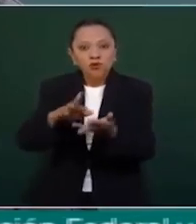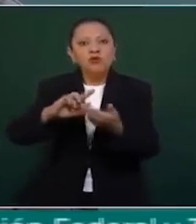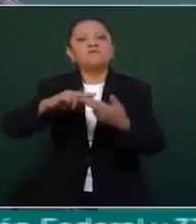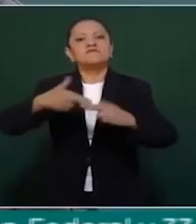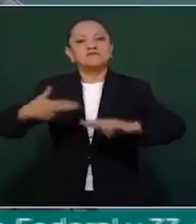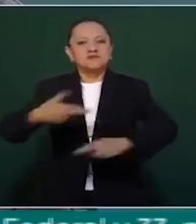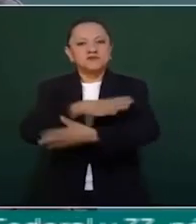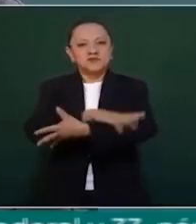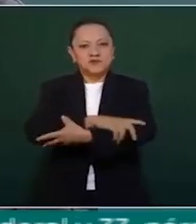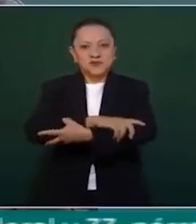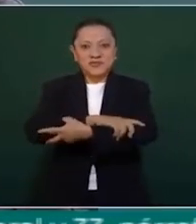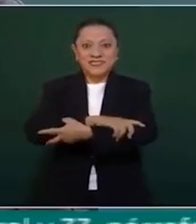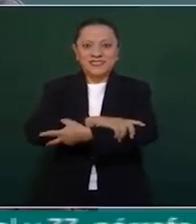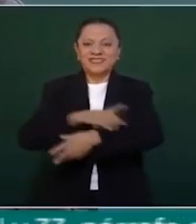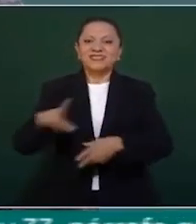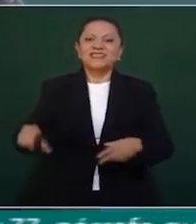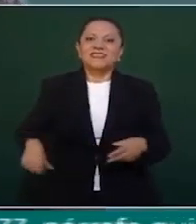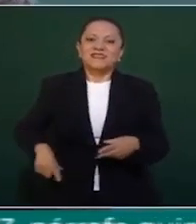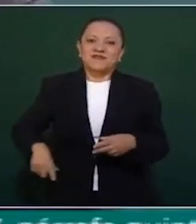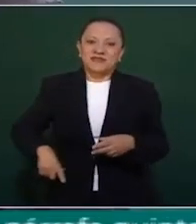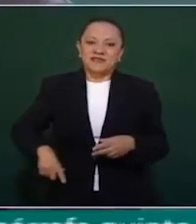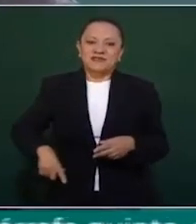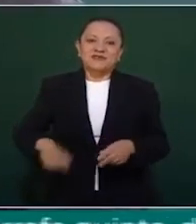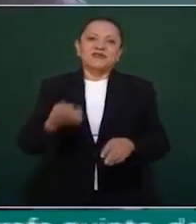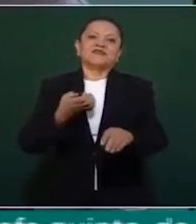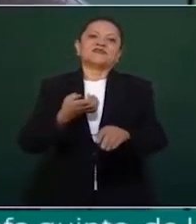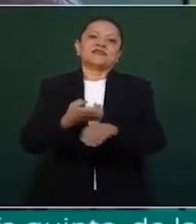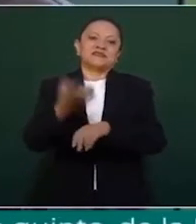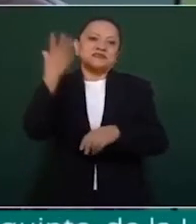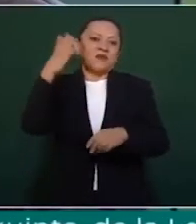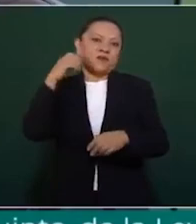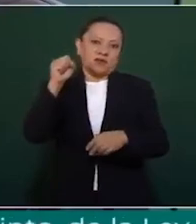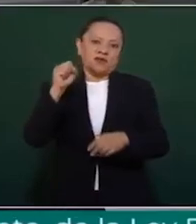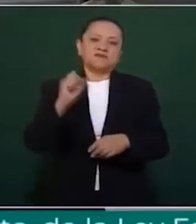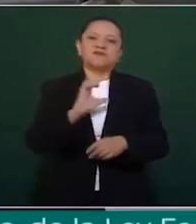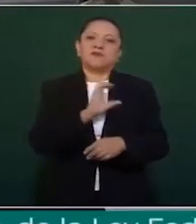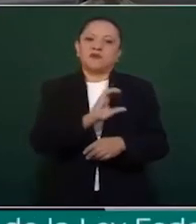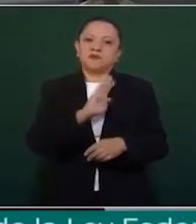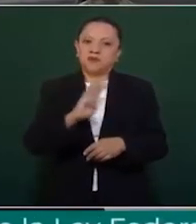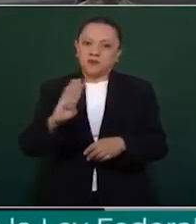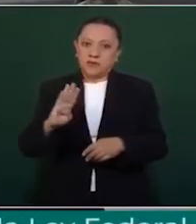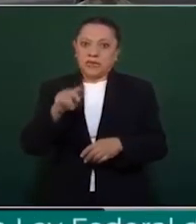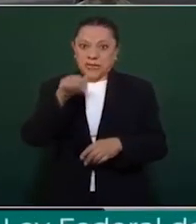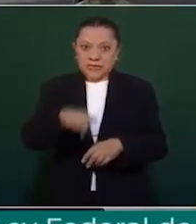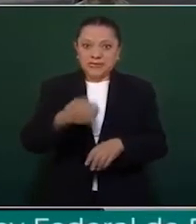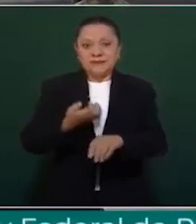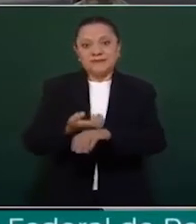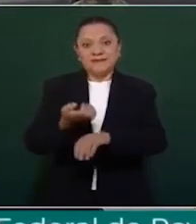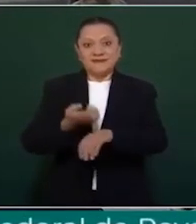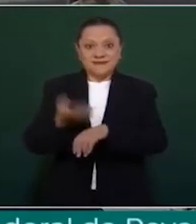gobernador del estado de Morelos, de este estado